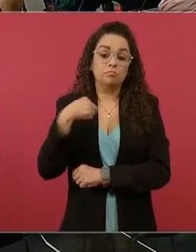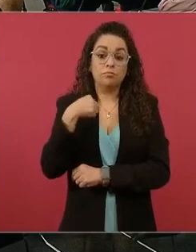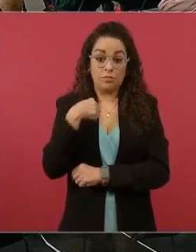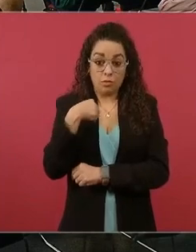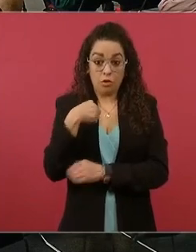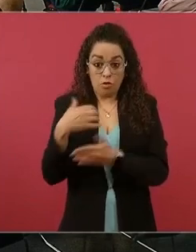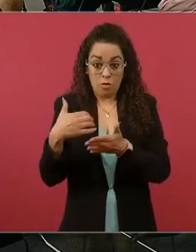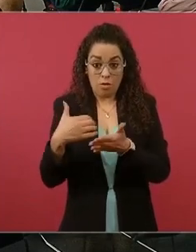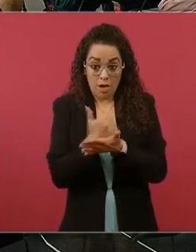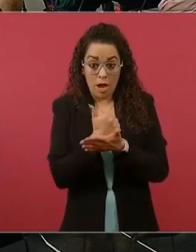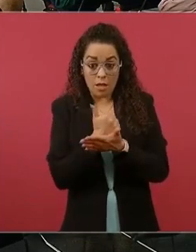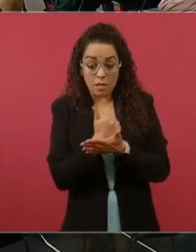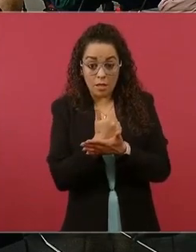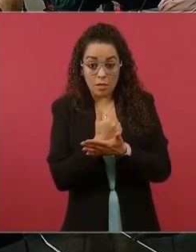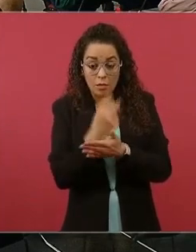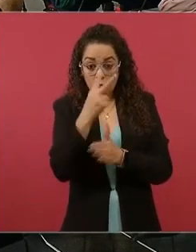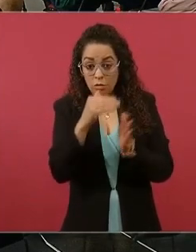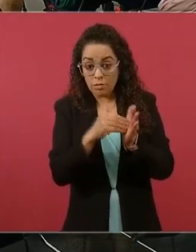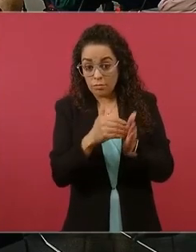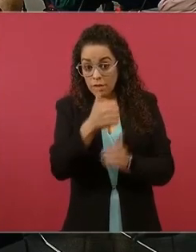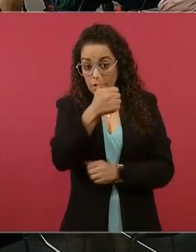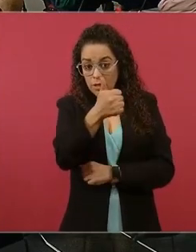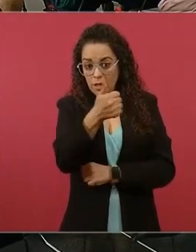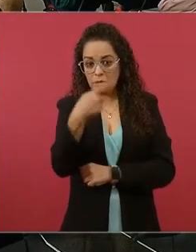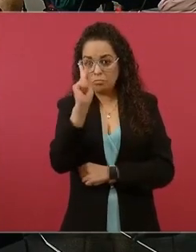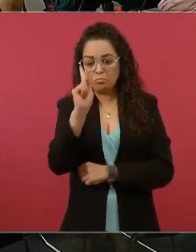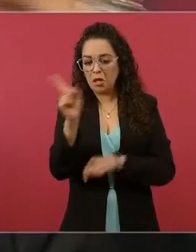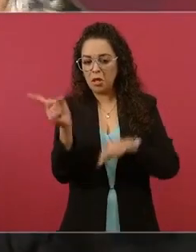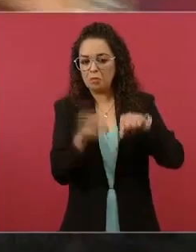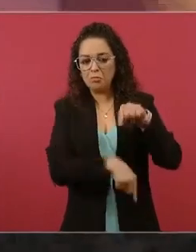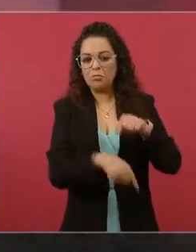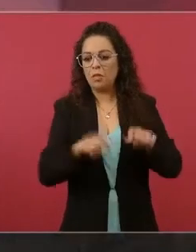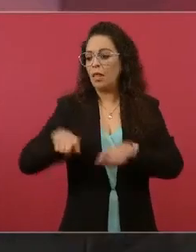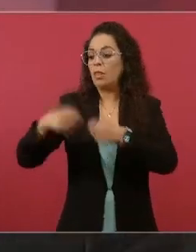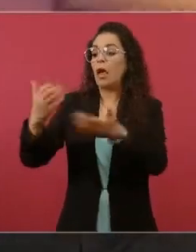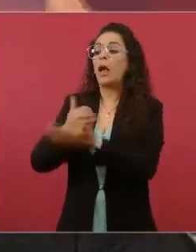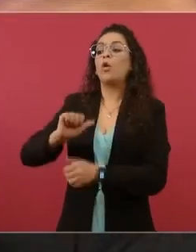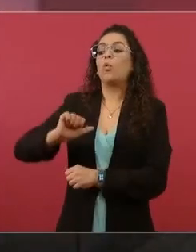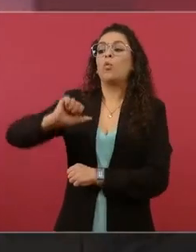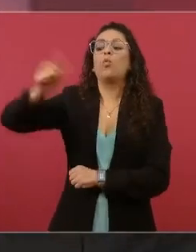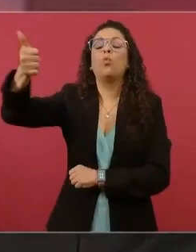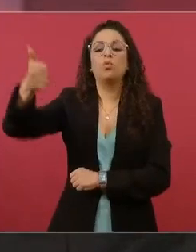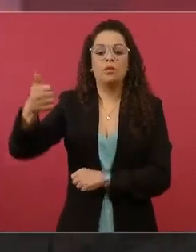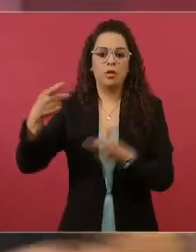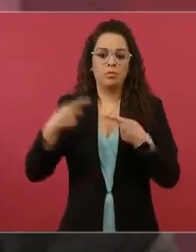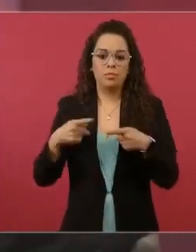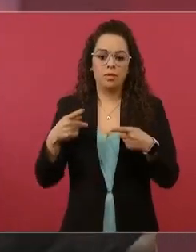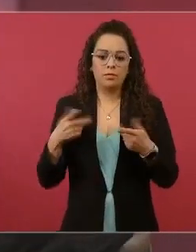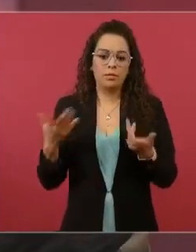2006, no del INE que había en el 2012 que